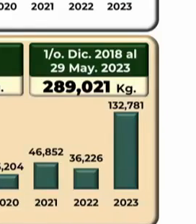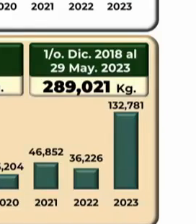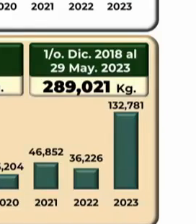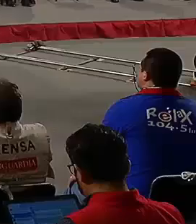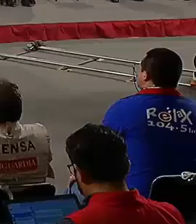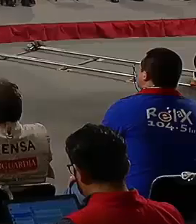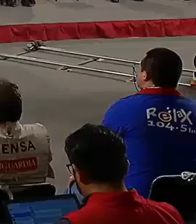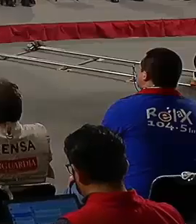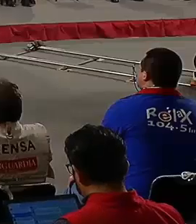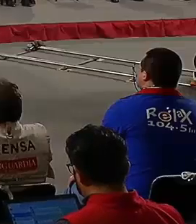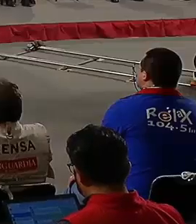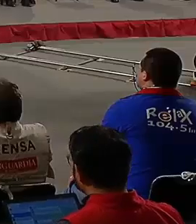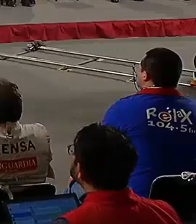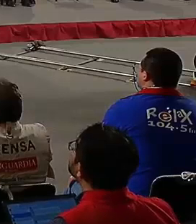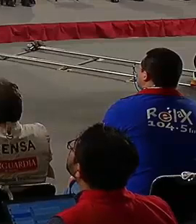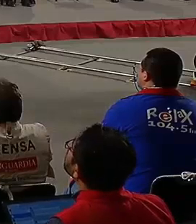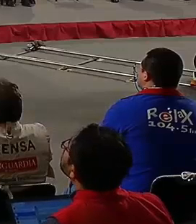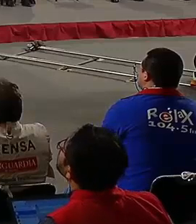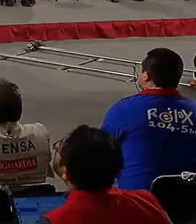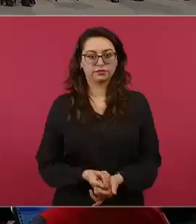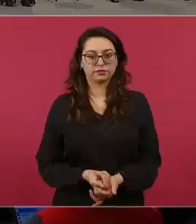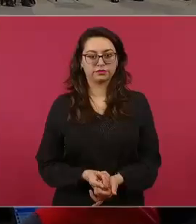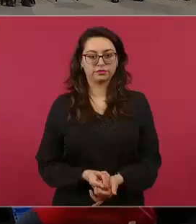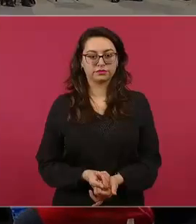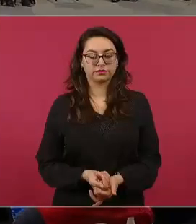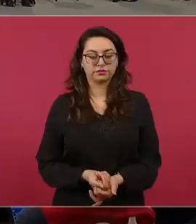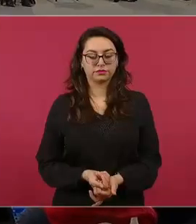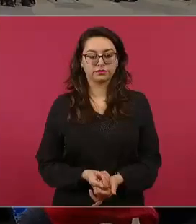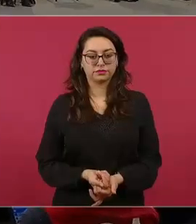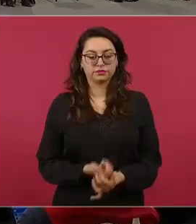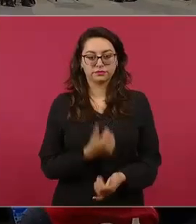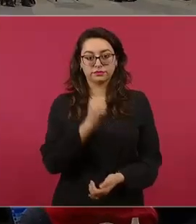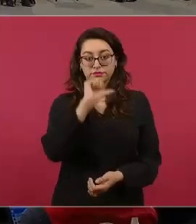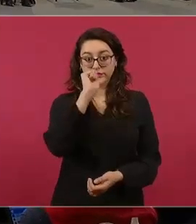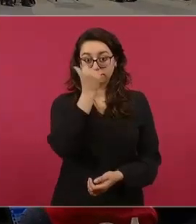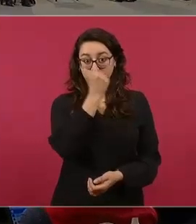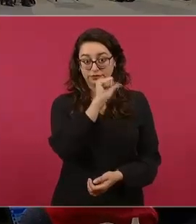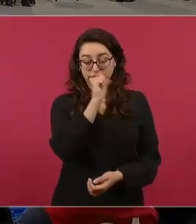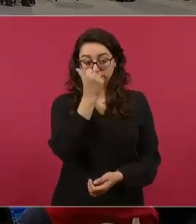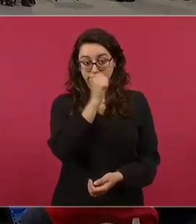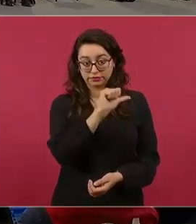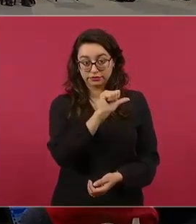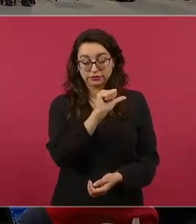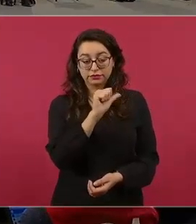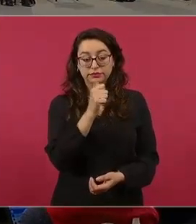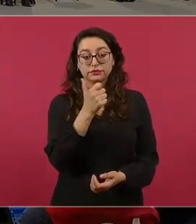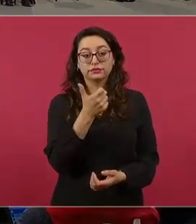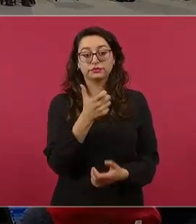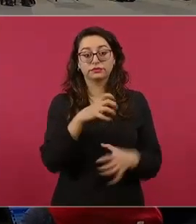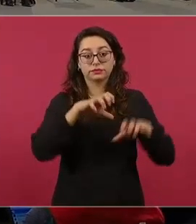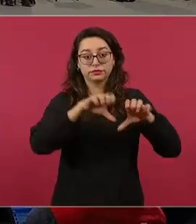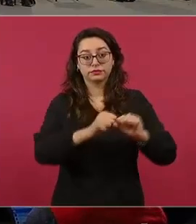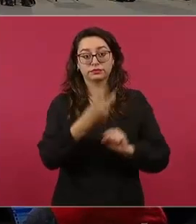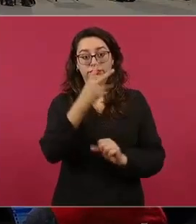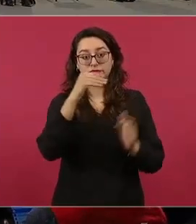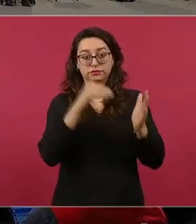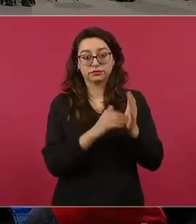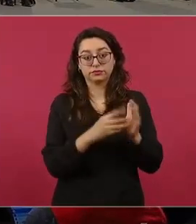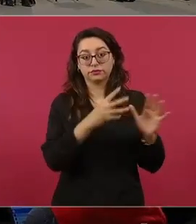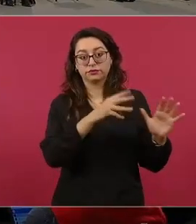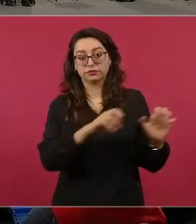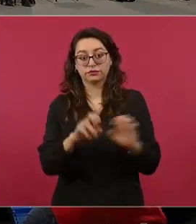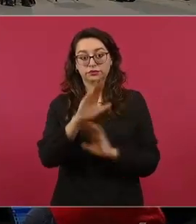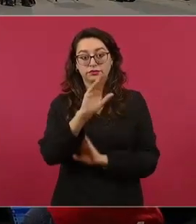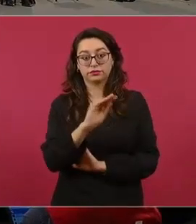droga. Adelante, por favor. En cocaína, tenemos 2 mil 944